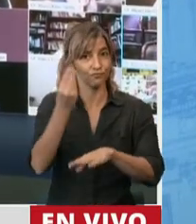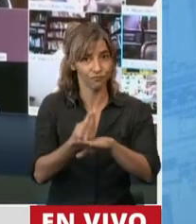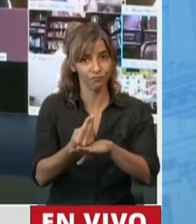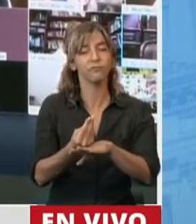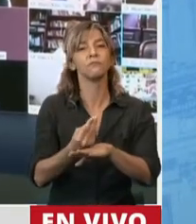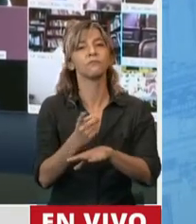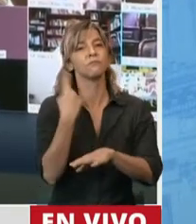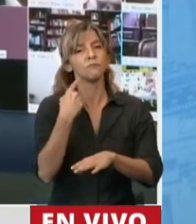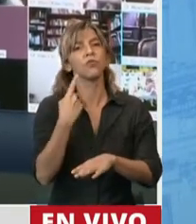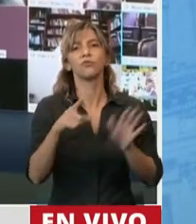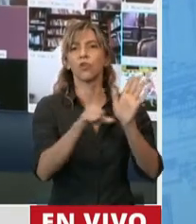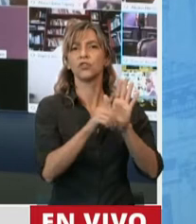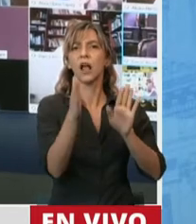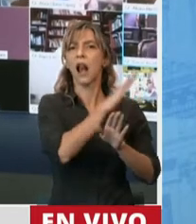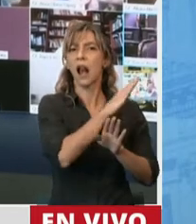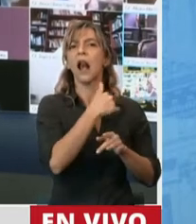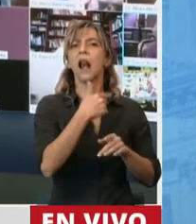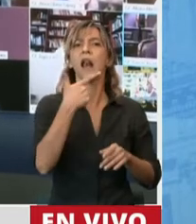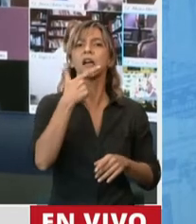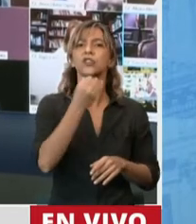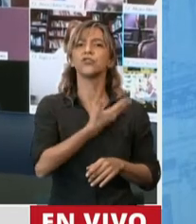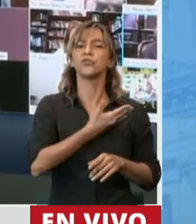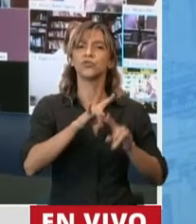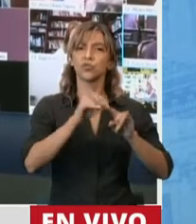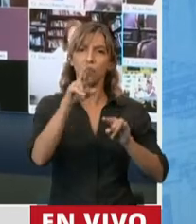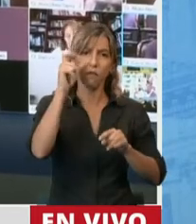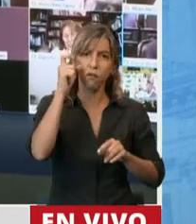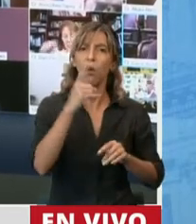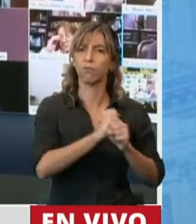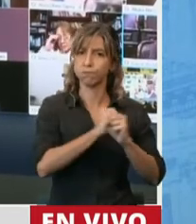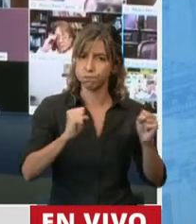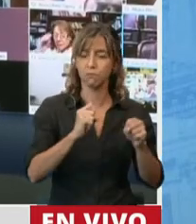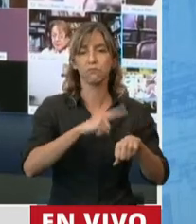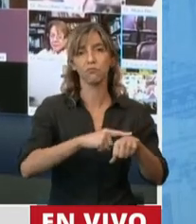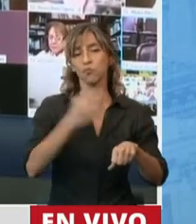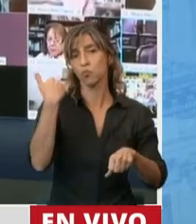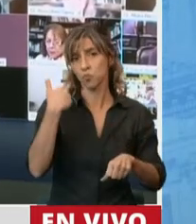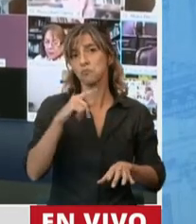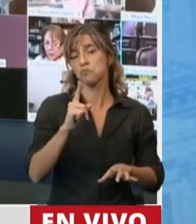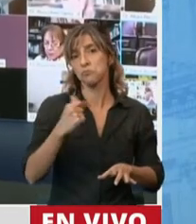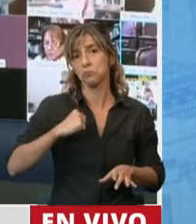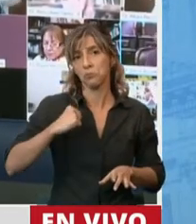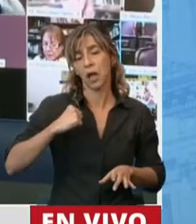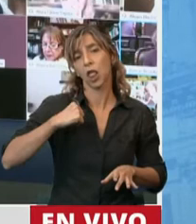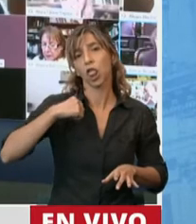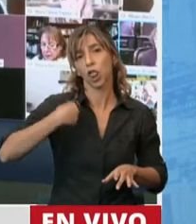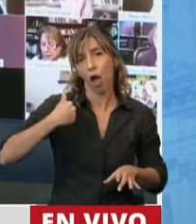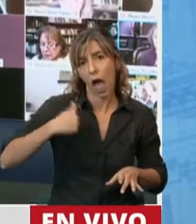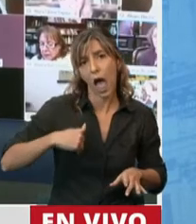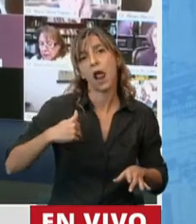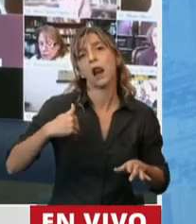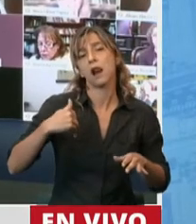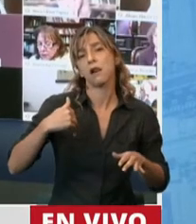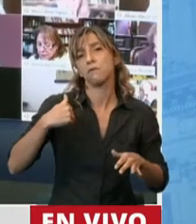industria del software. En un momento en el cual el país estaba desarrollando, en el cual el país